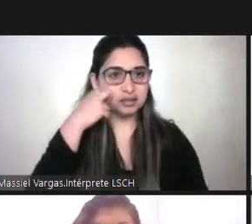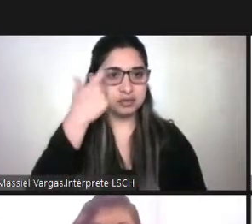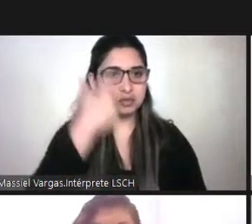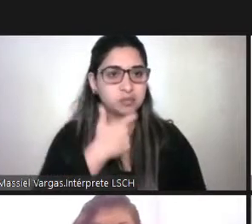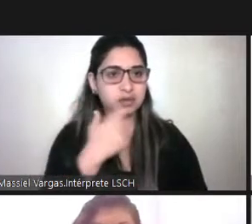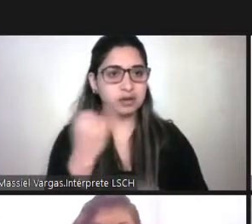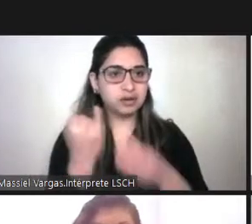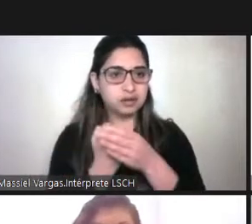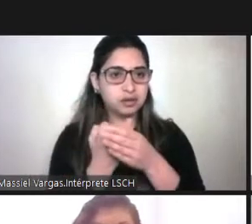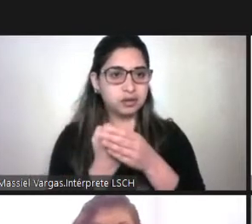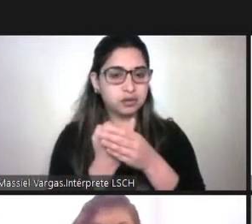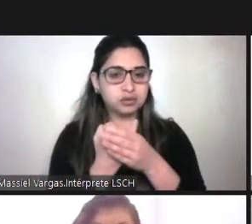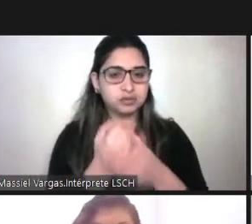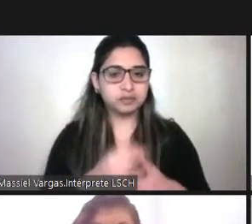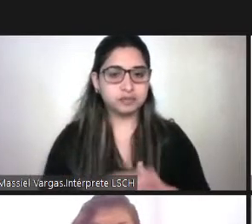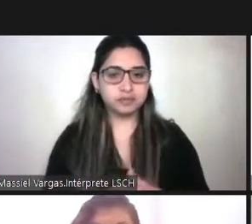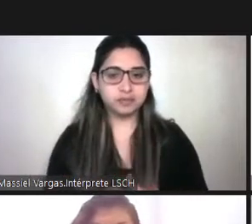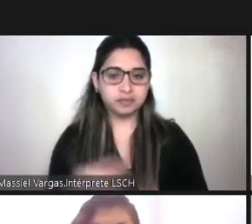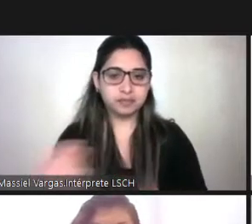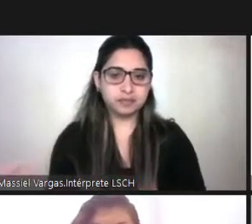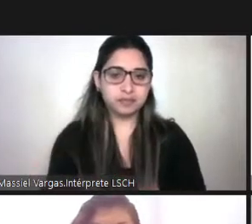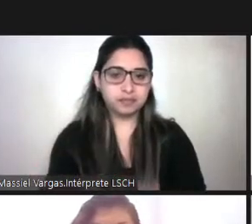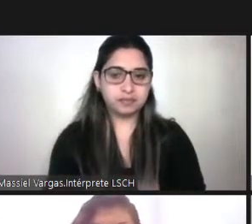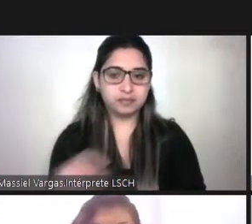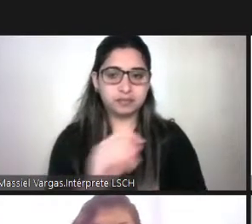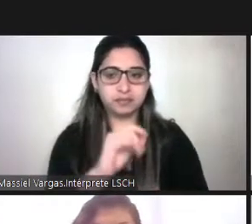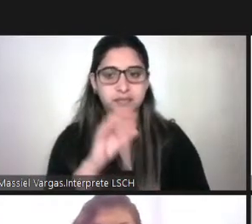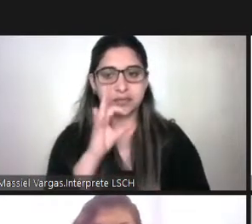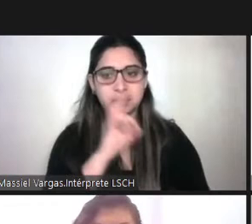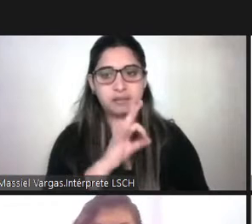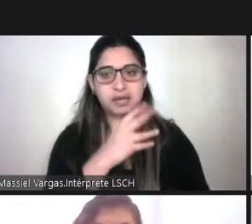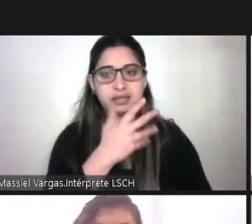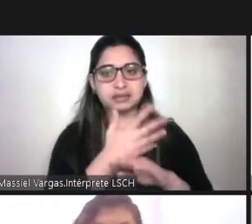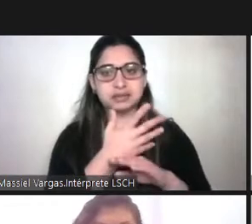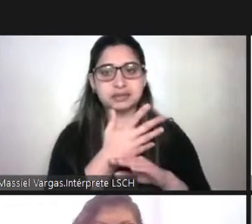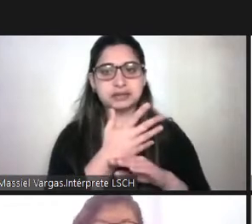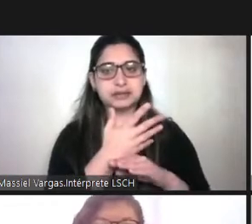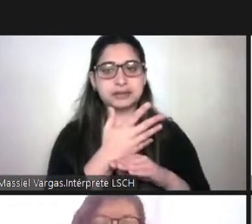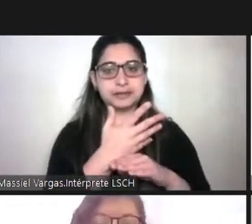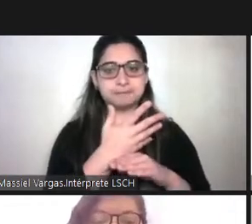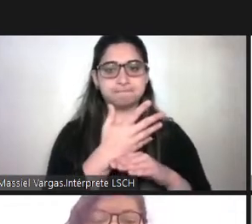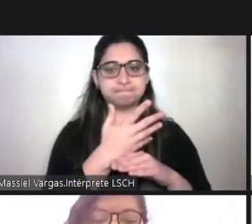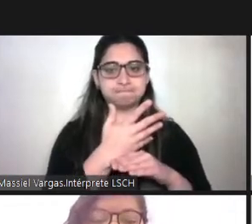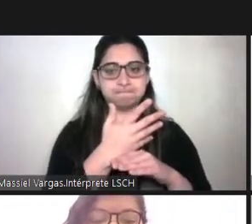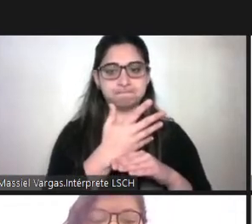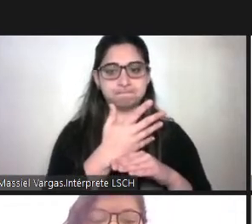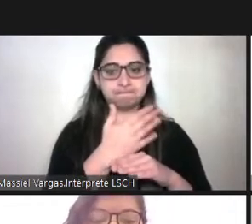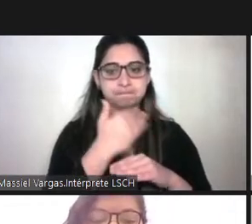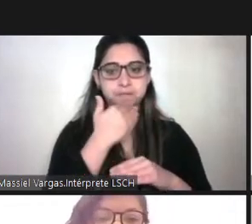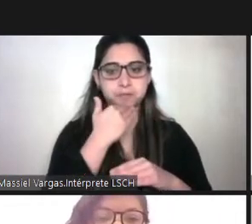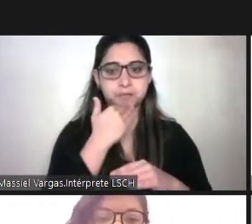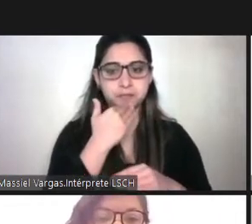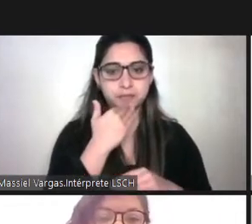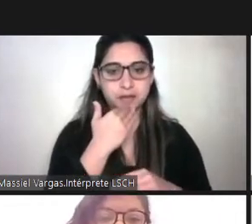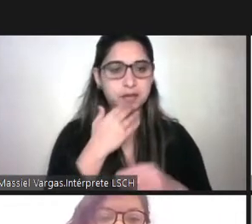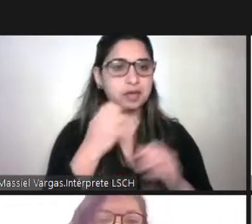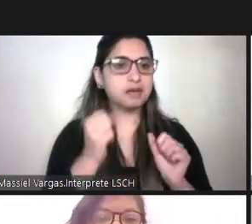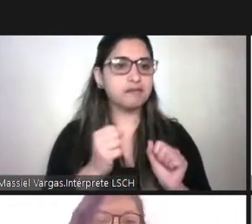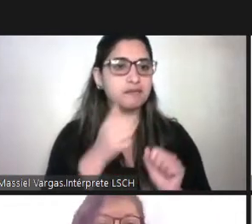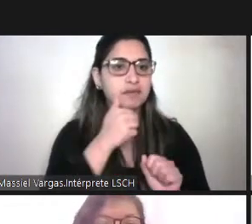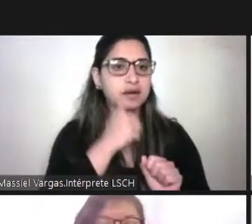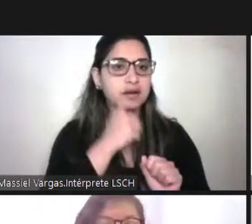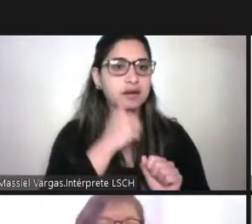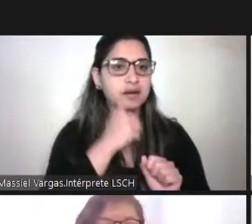pero deja más de manifiesto que que también hay mucho por hacer hay muchas